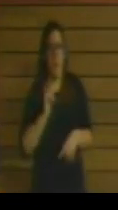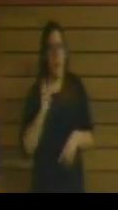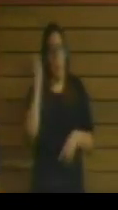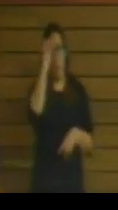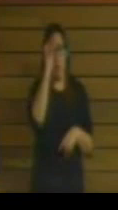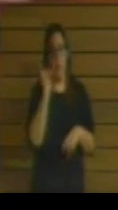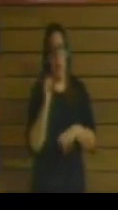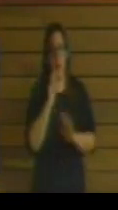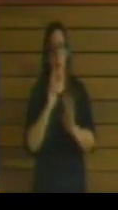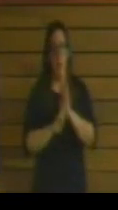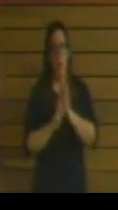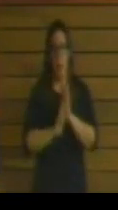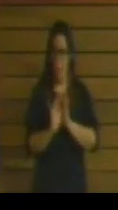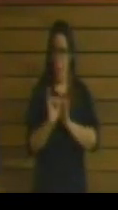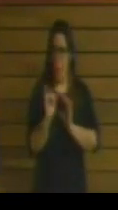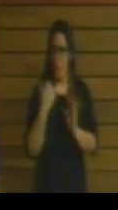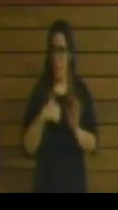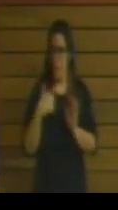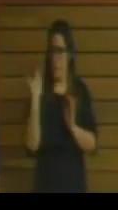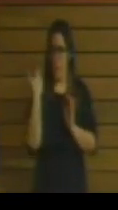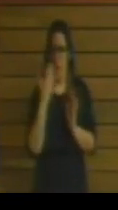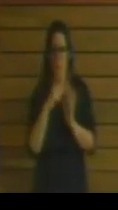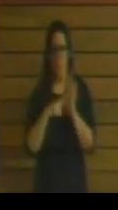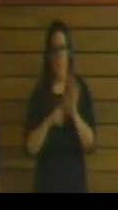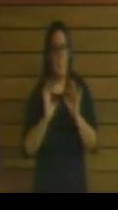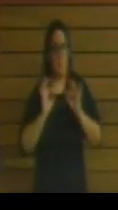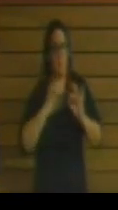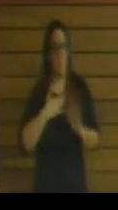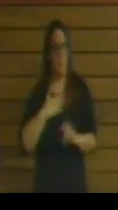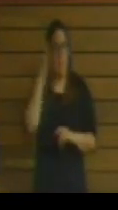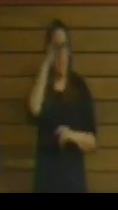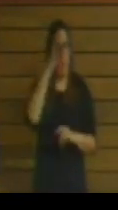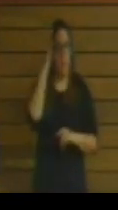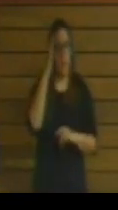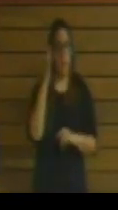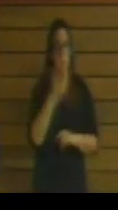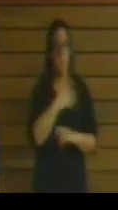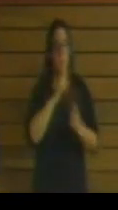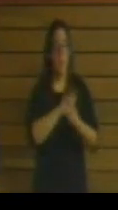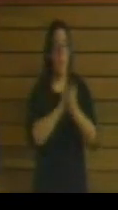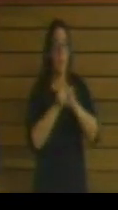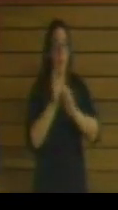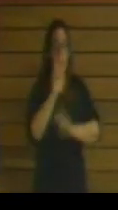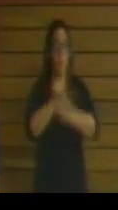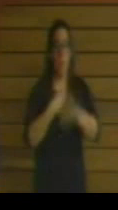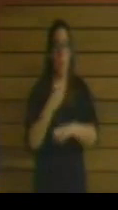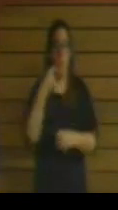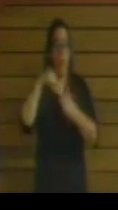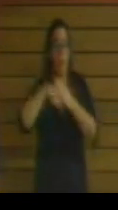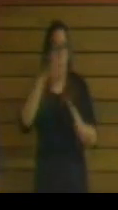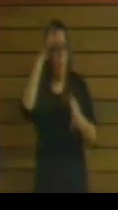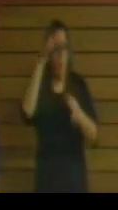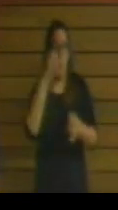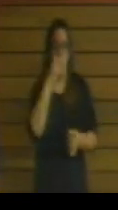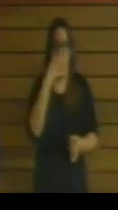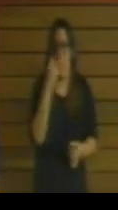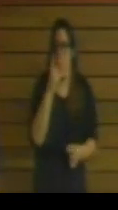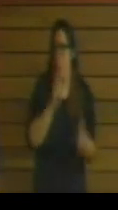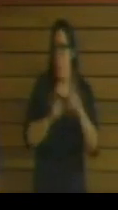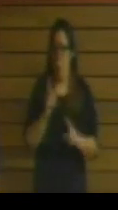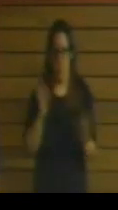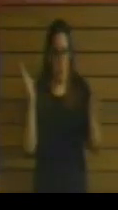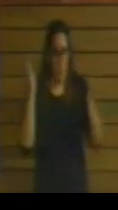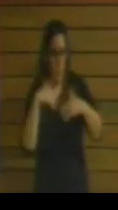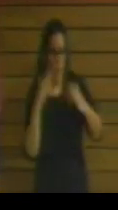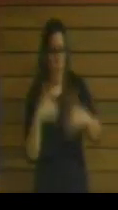regulado. Y en una normativa específica en Navarra. ¿Que se quiere modificar, que se puede profundizar? Sin ningún problema, pero sin